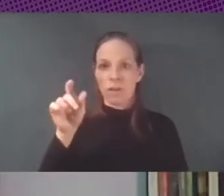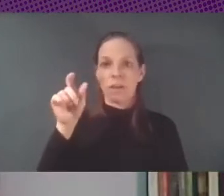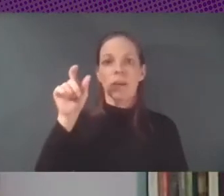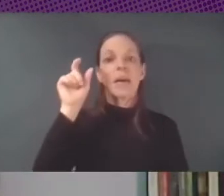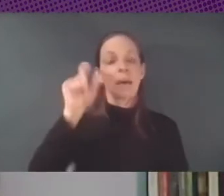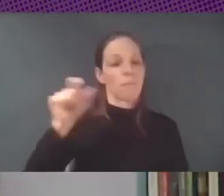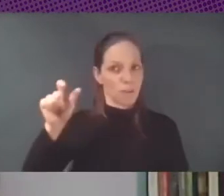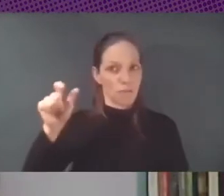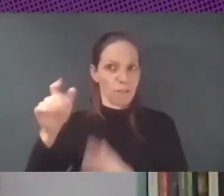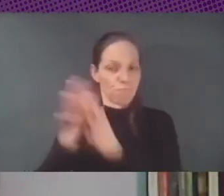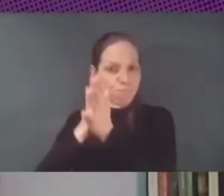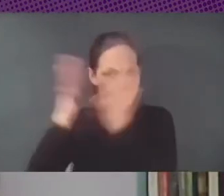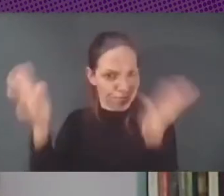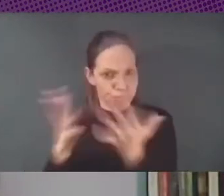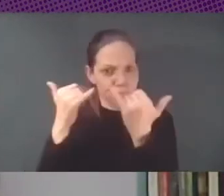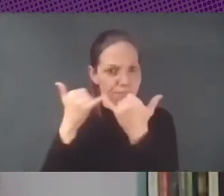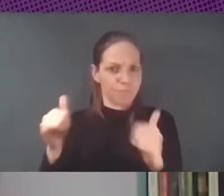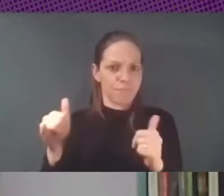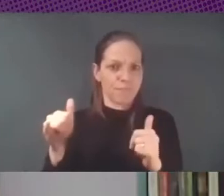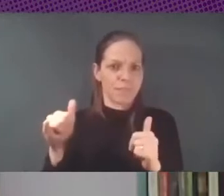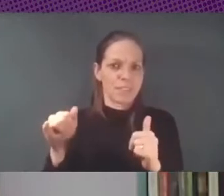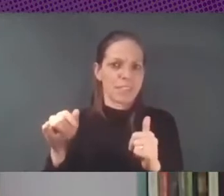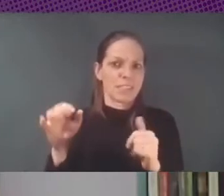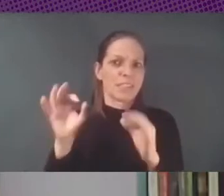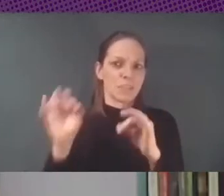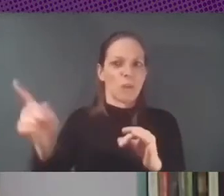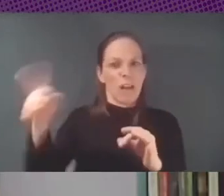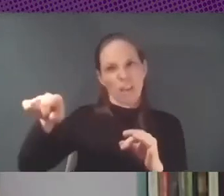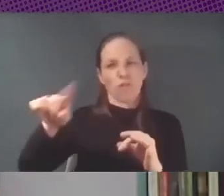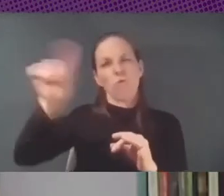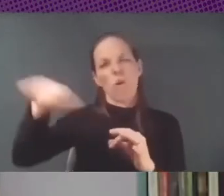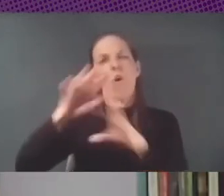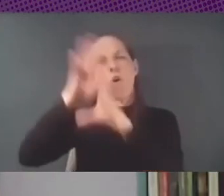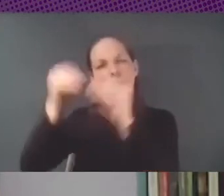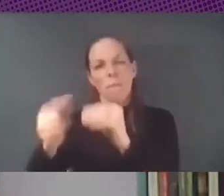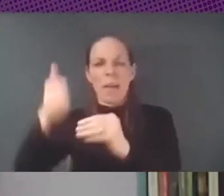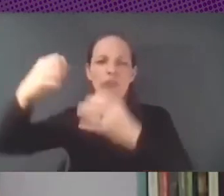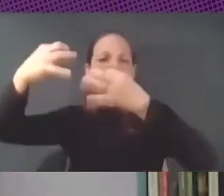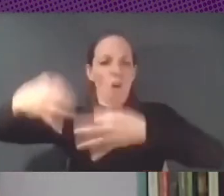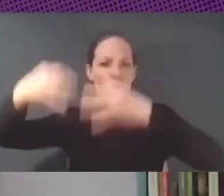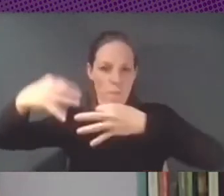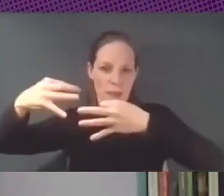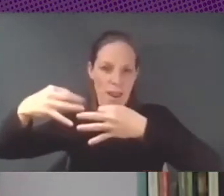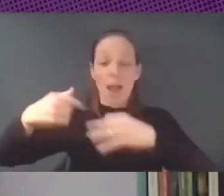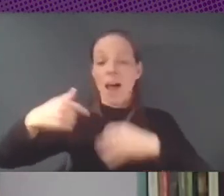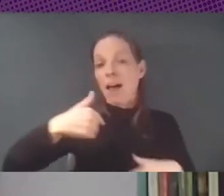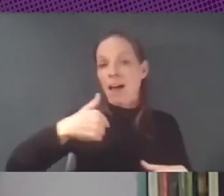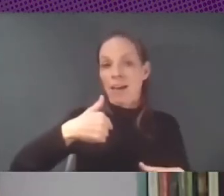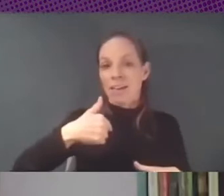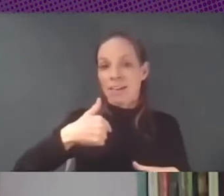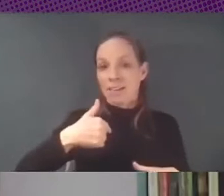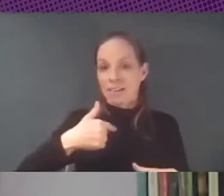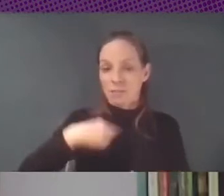ya avanzarán sobre conclusiones más formales y más elaboradas pero así sobre la marcha no deja de